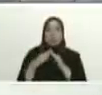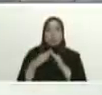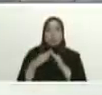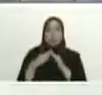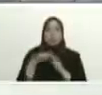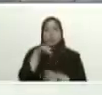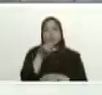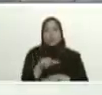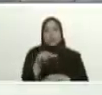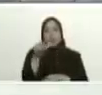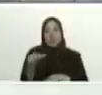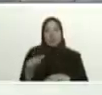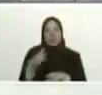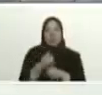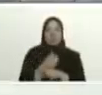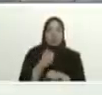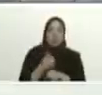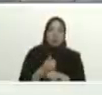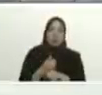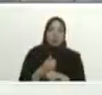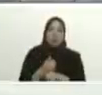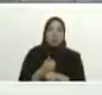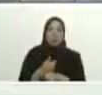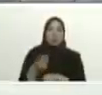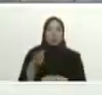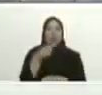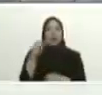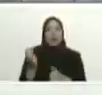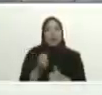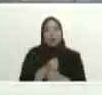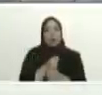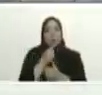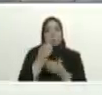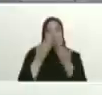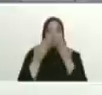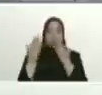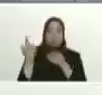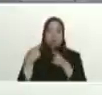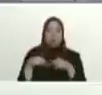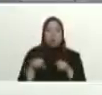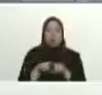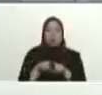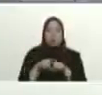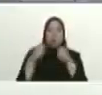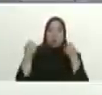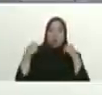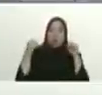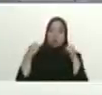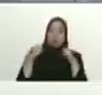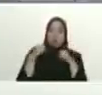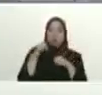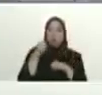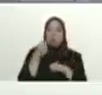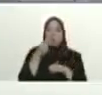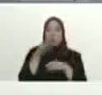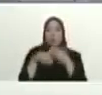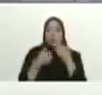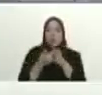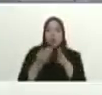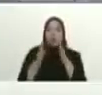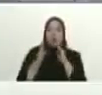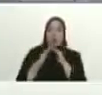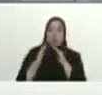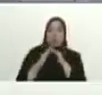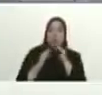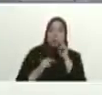entiendo bueno vamos a conseguirla igualmente aplicando el doble método de vivienda